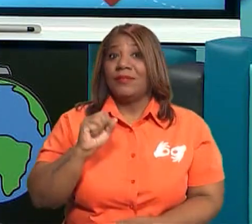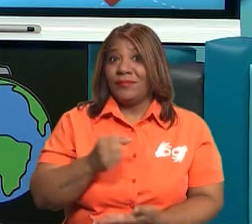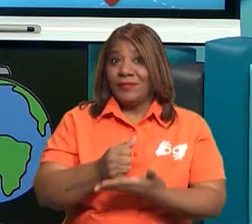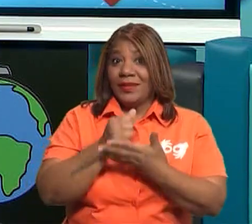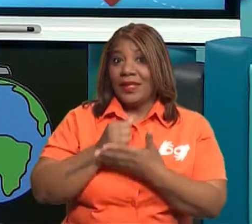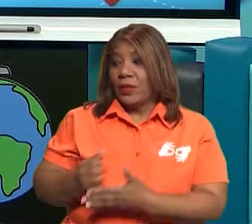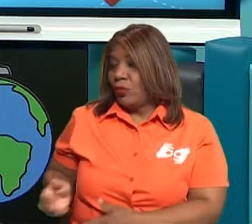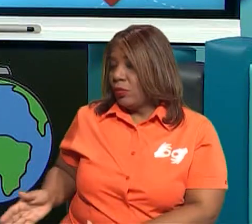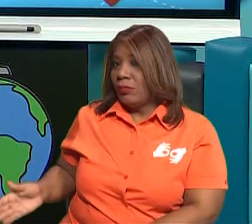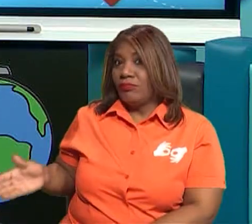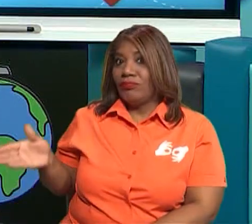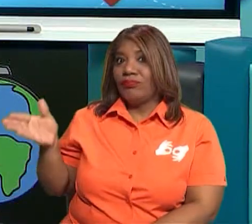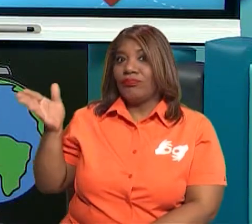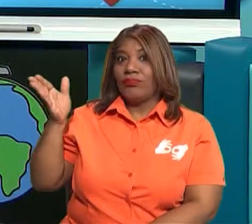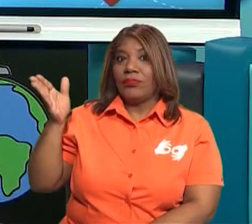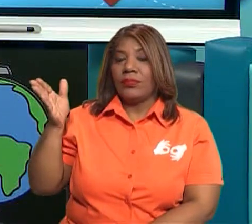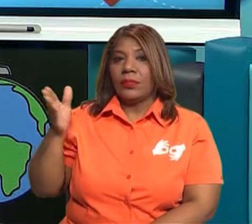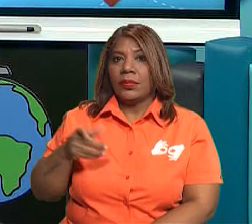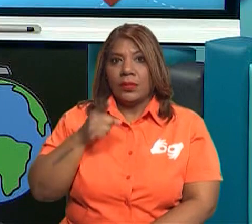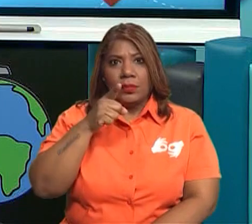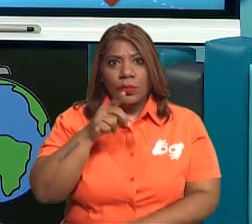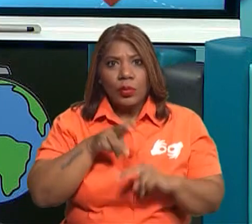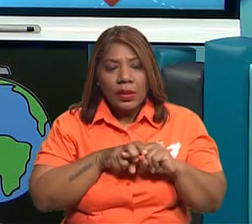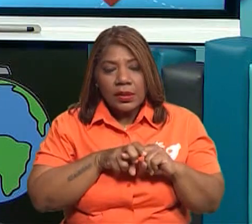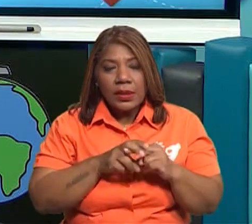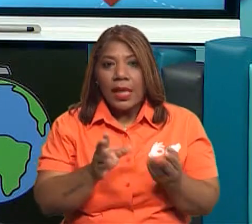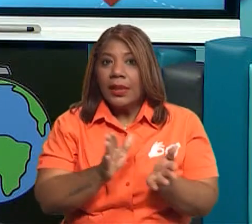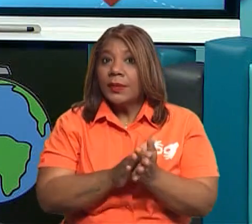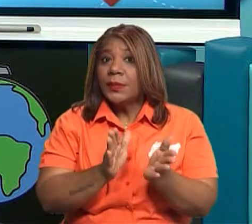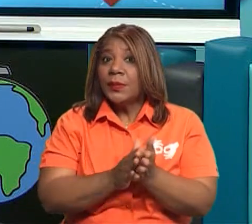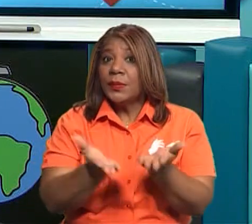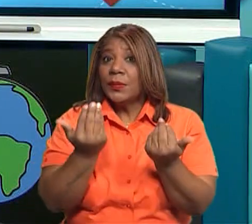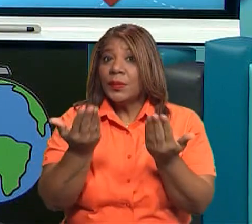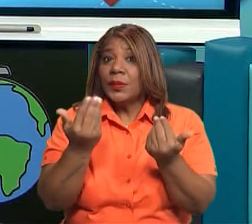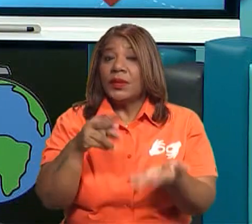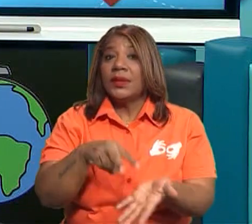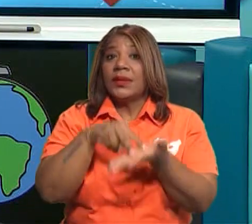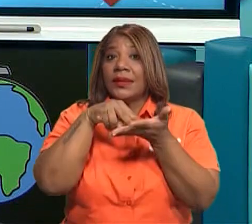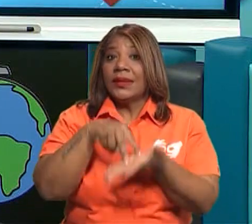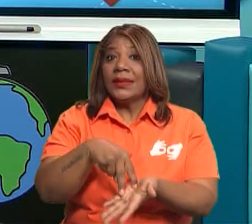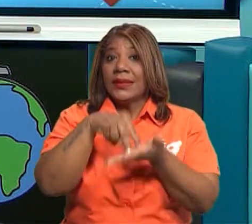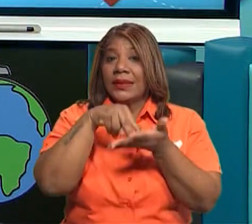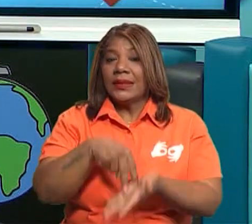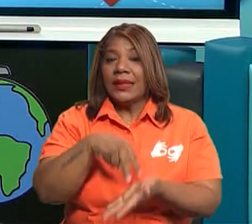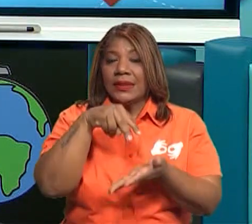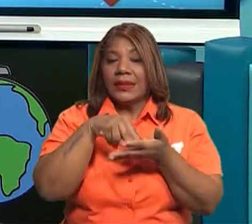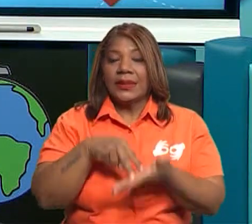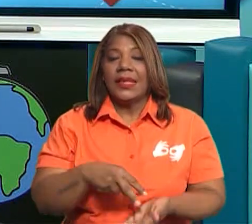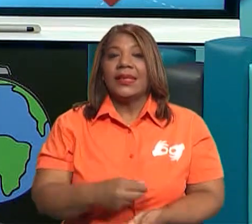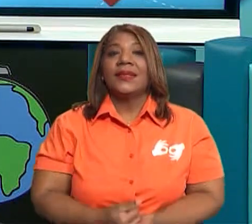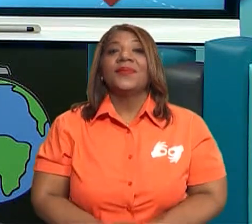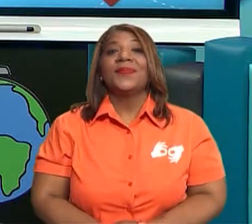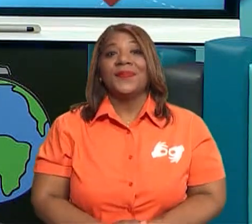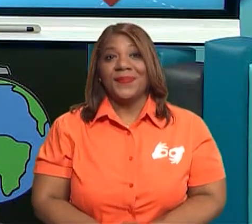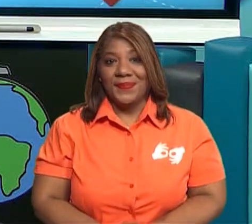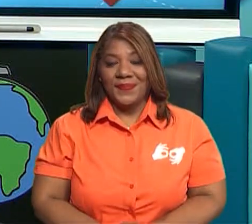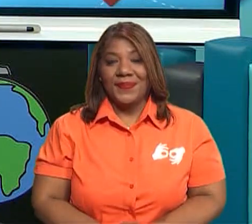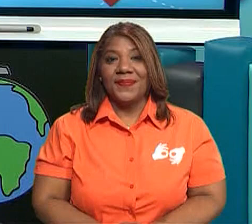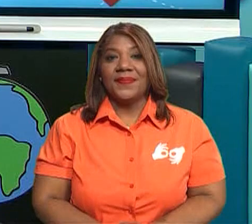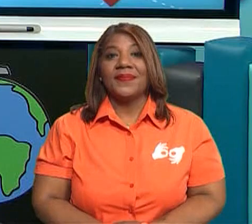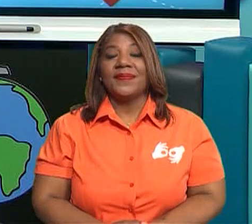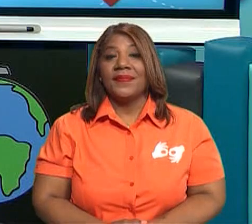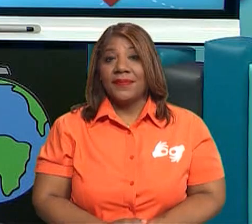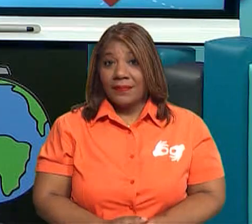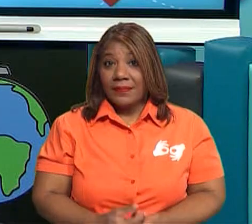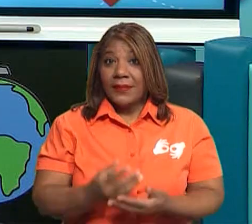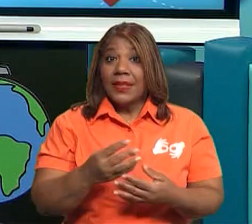Ay, pero ¿por qué tú no estás saltando? ¿Qué pasa contigo? Ay, no. Te apuesto que hay otros niños que no tienen